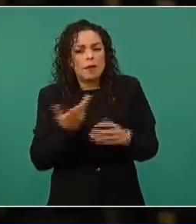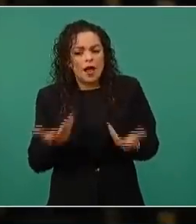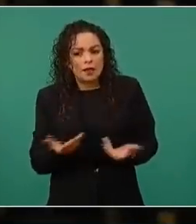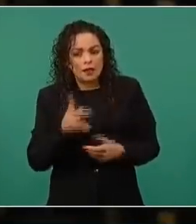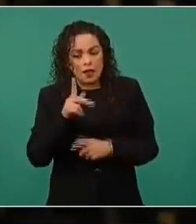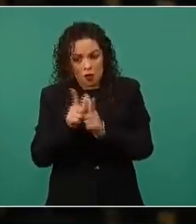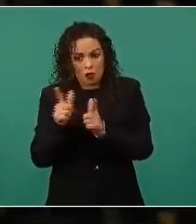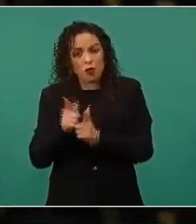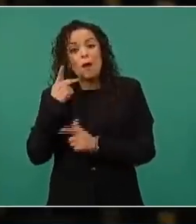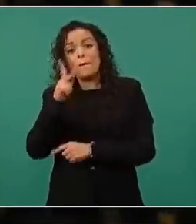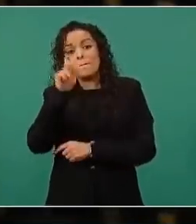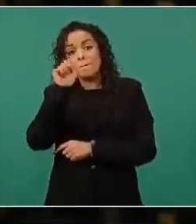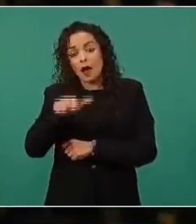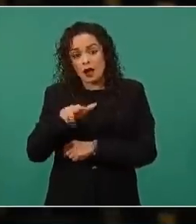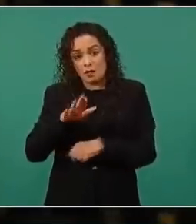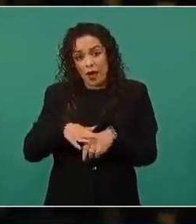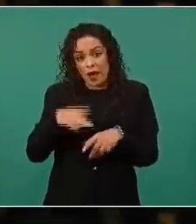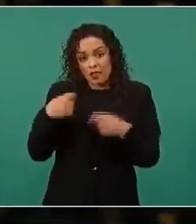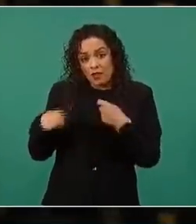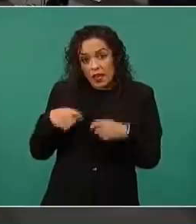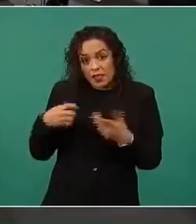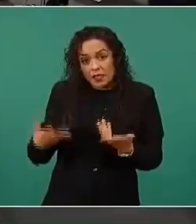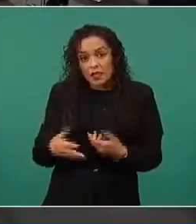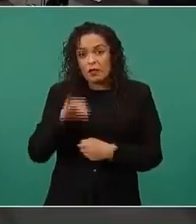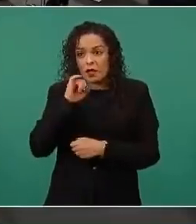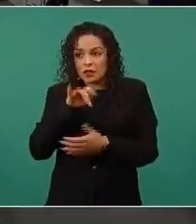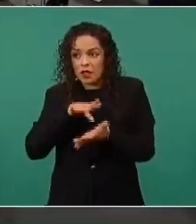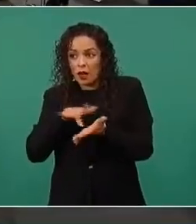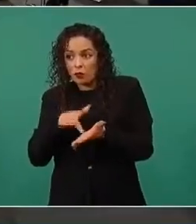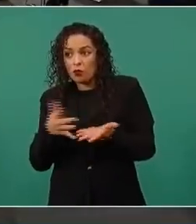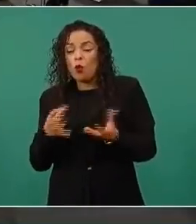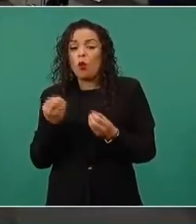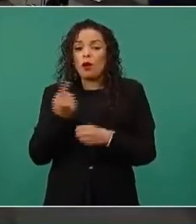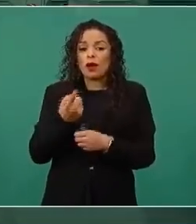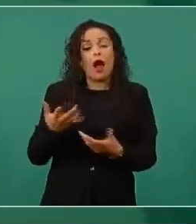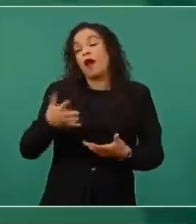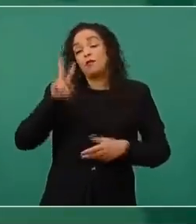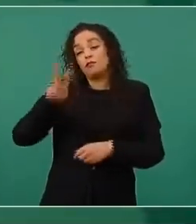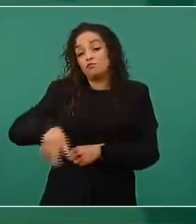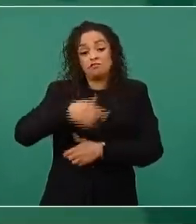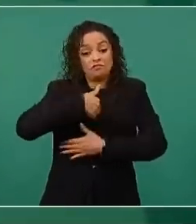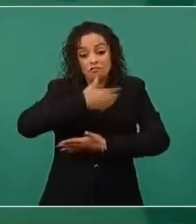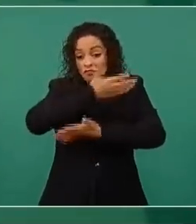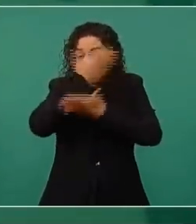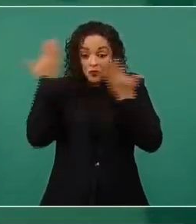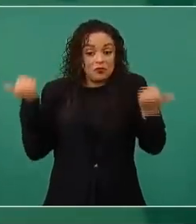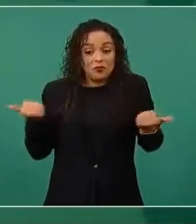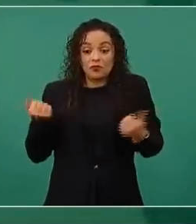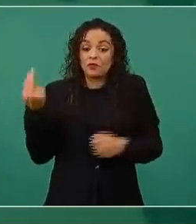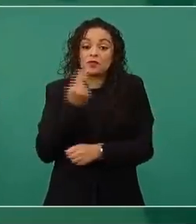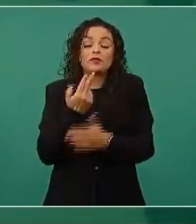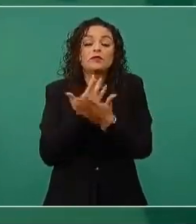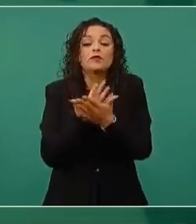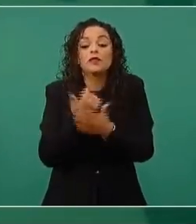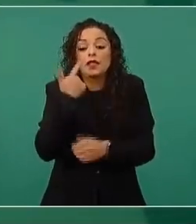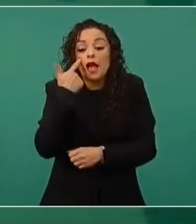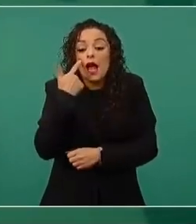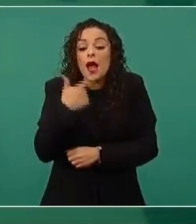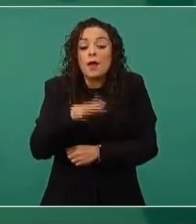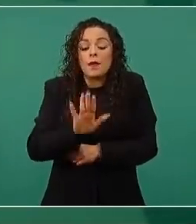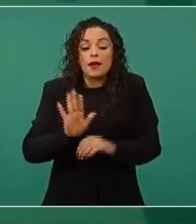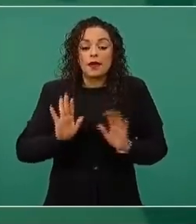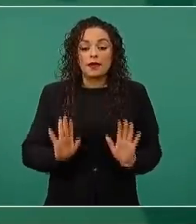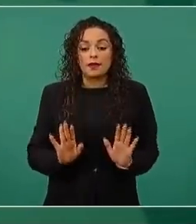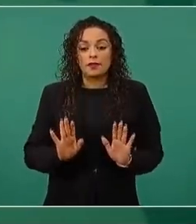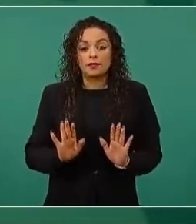empático con las reformas que prestan por impulsión? Vamos a esperar, a ver qué resultados hay sobre